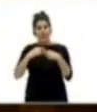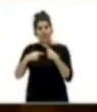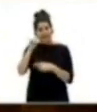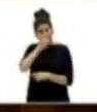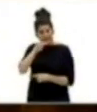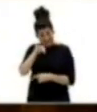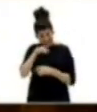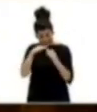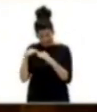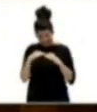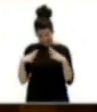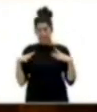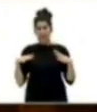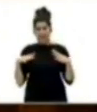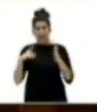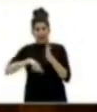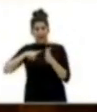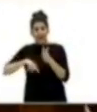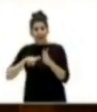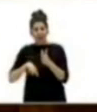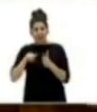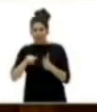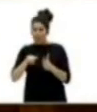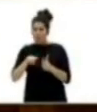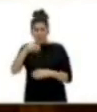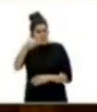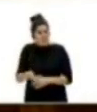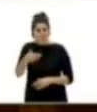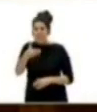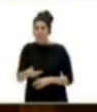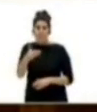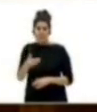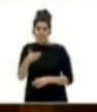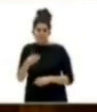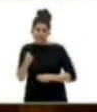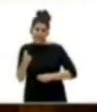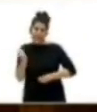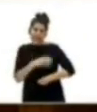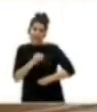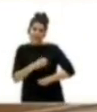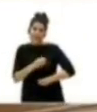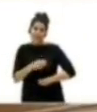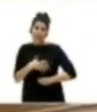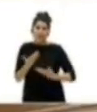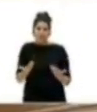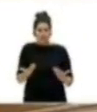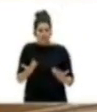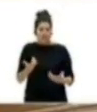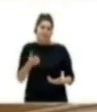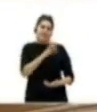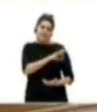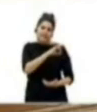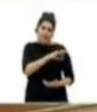viviendas de alquiler vacacional supone una imprescindible fuente de ingresos. Señor Clavijo,